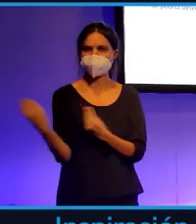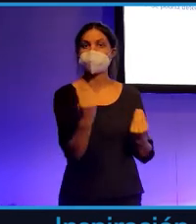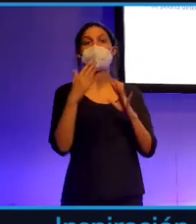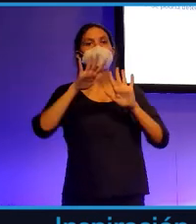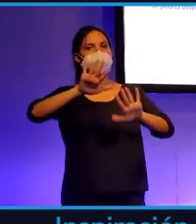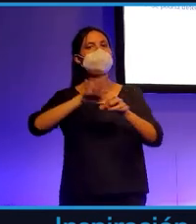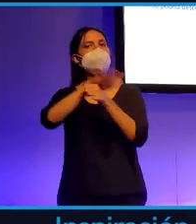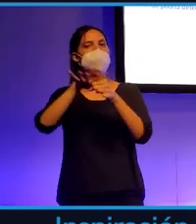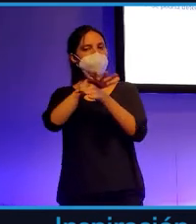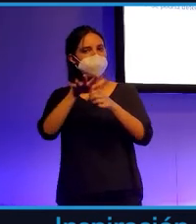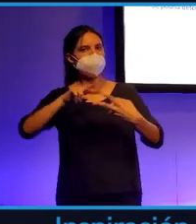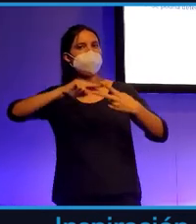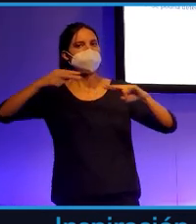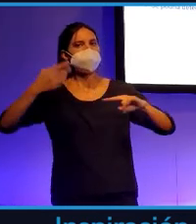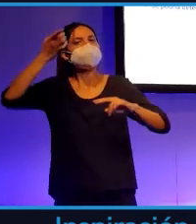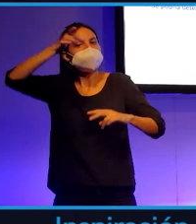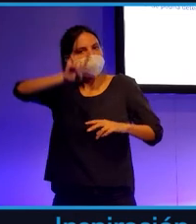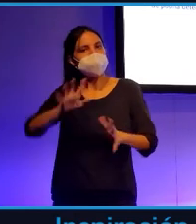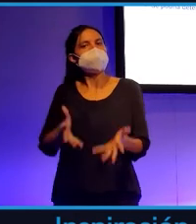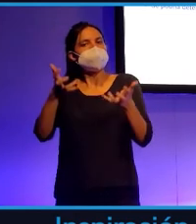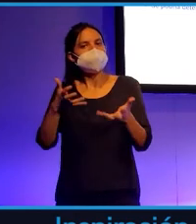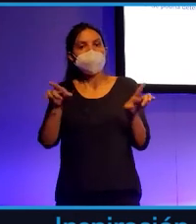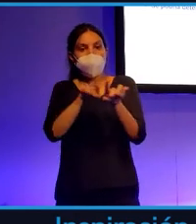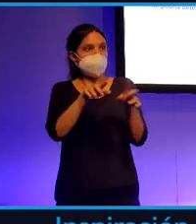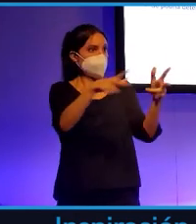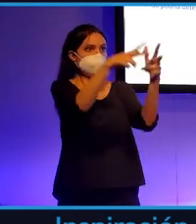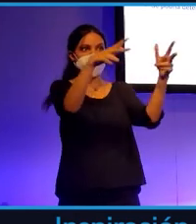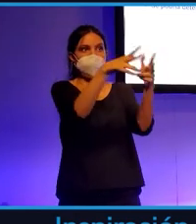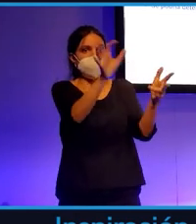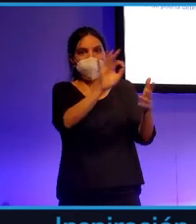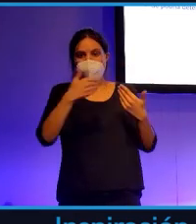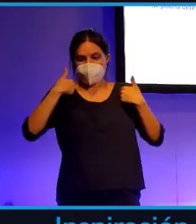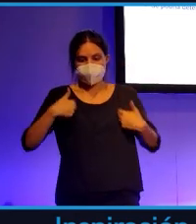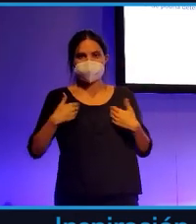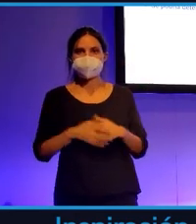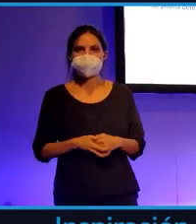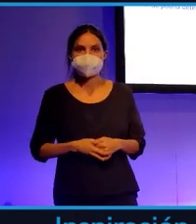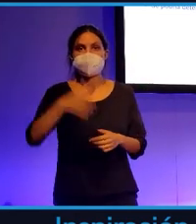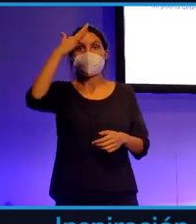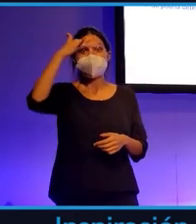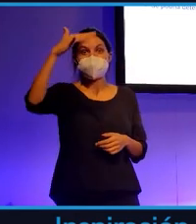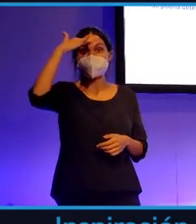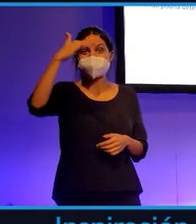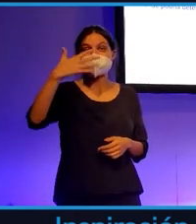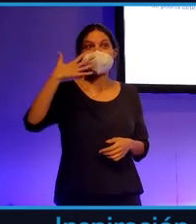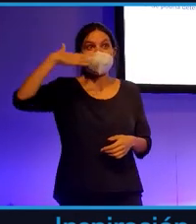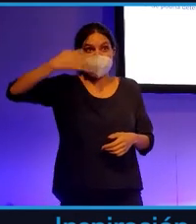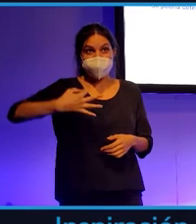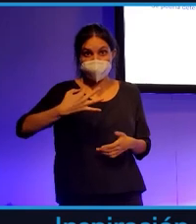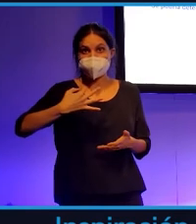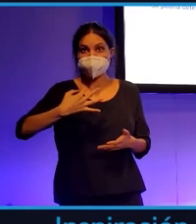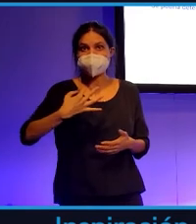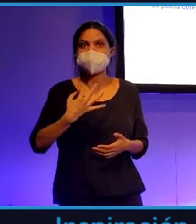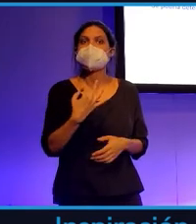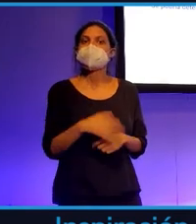las áreas en las que nos vamos a beneficiar como sociedad, como humanidad. Imaginaros realmente qué hubiera ocurrido, se sabe,